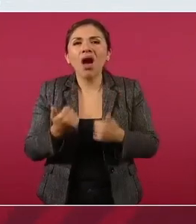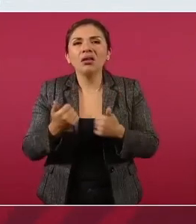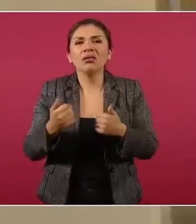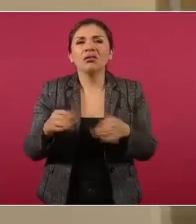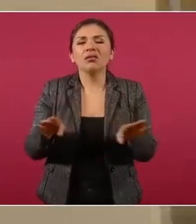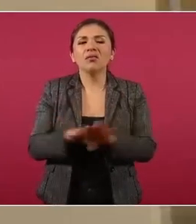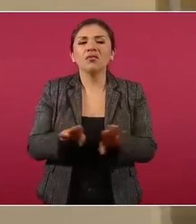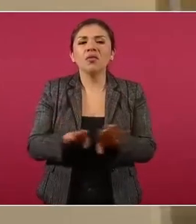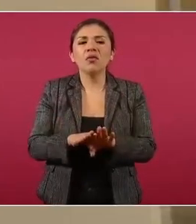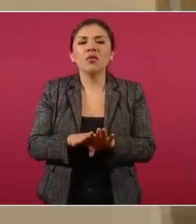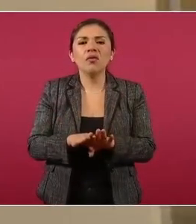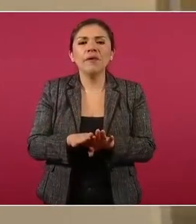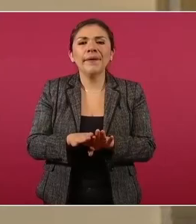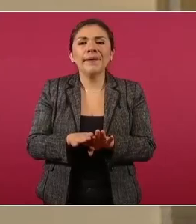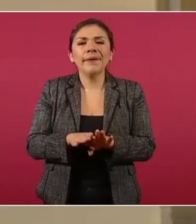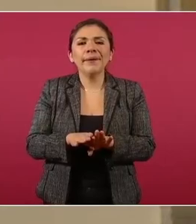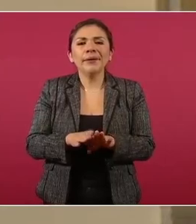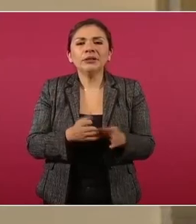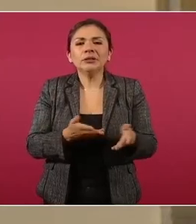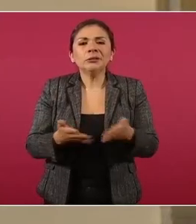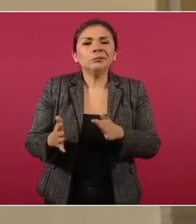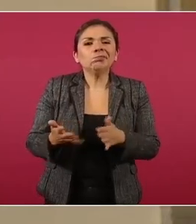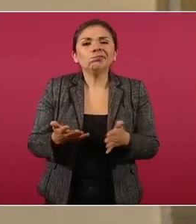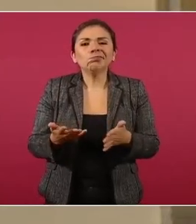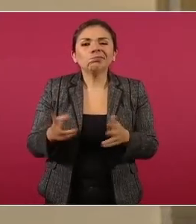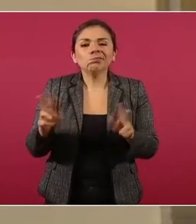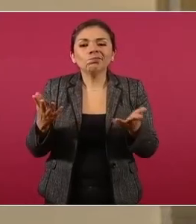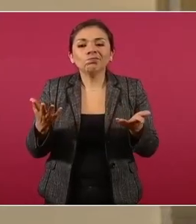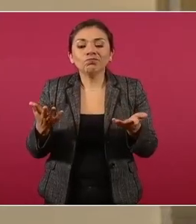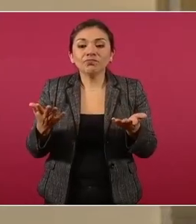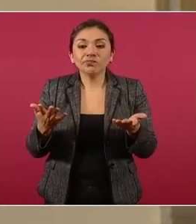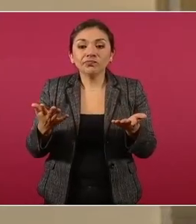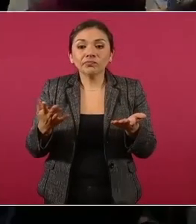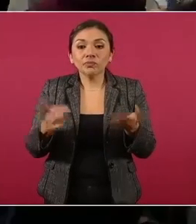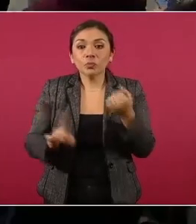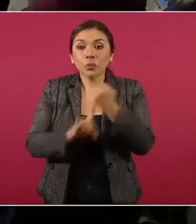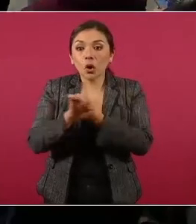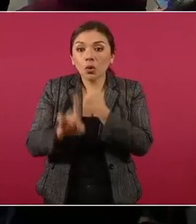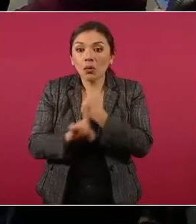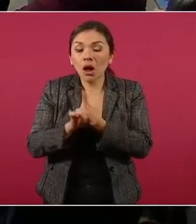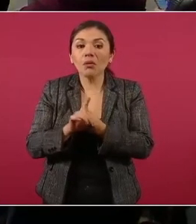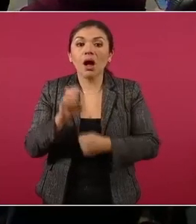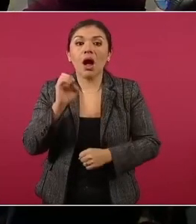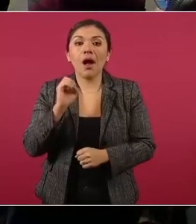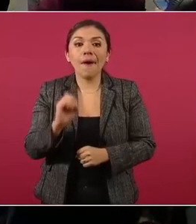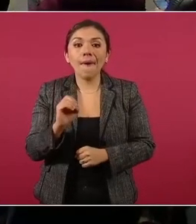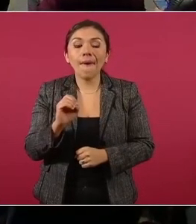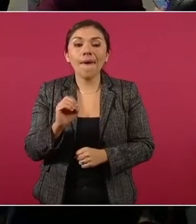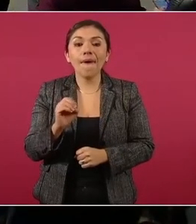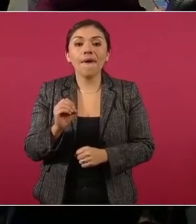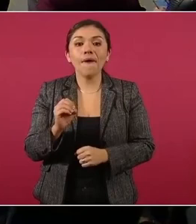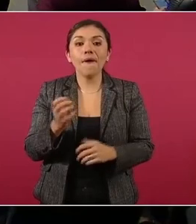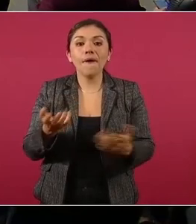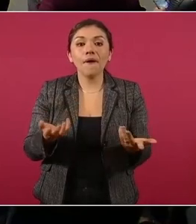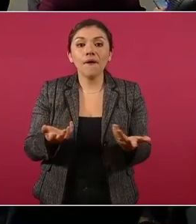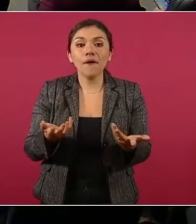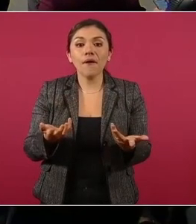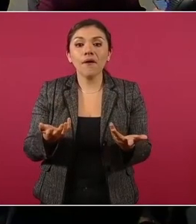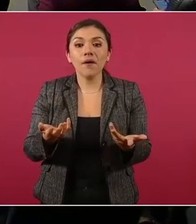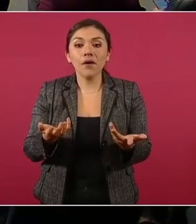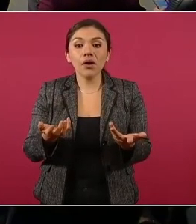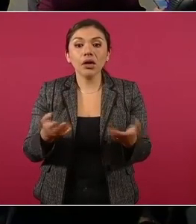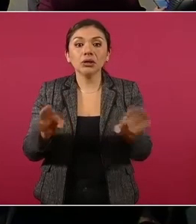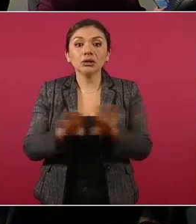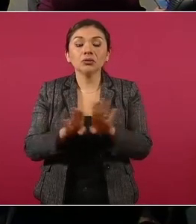situación de